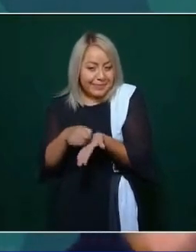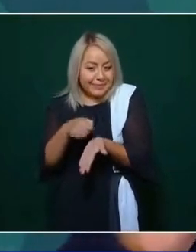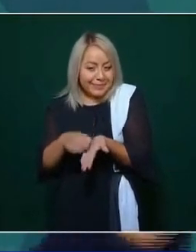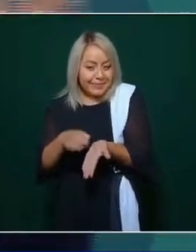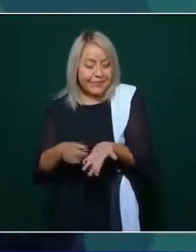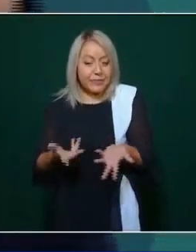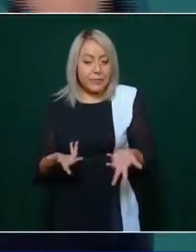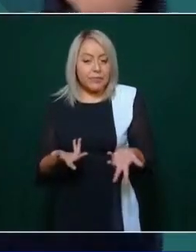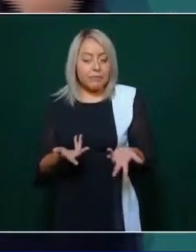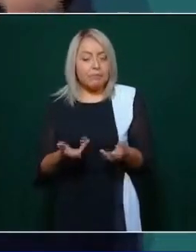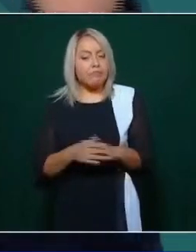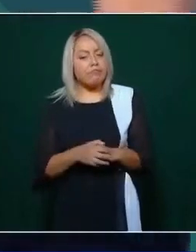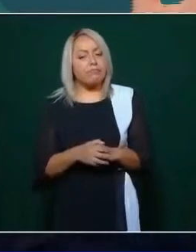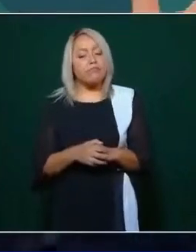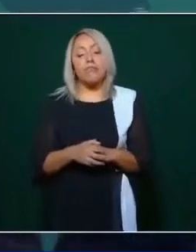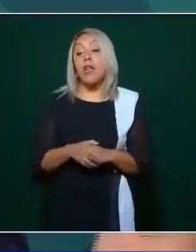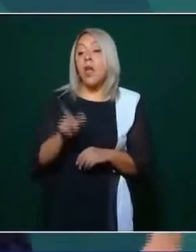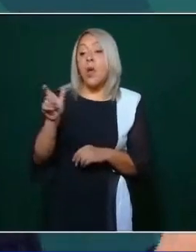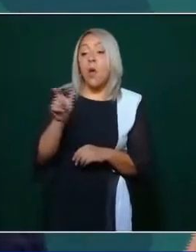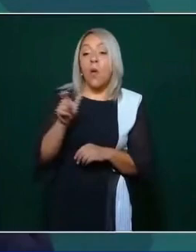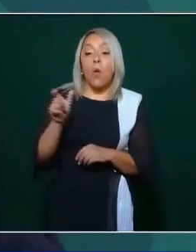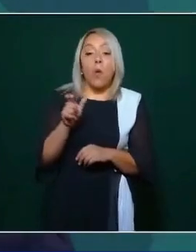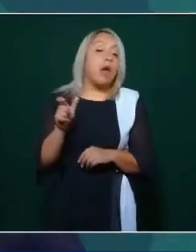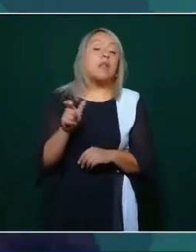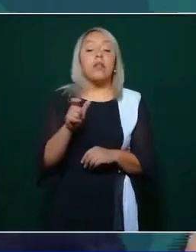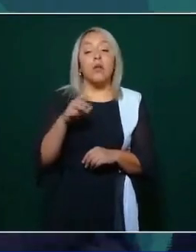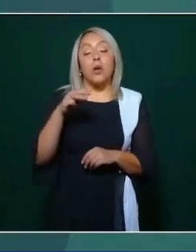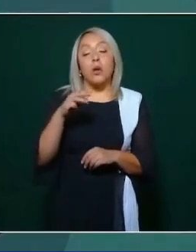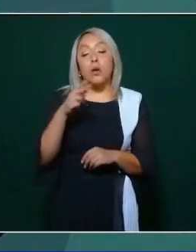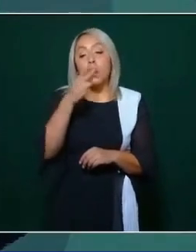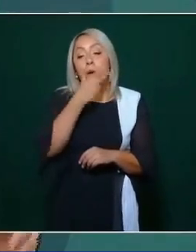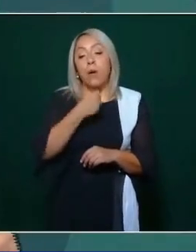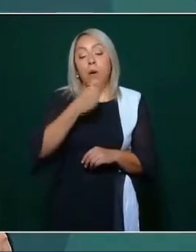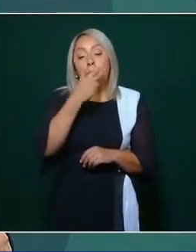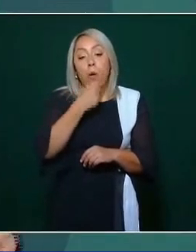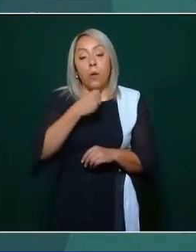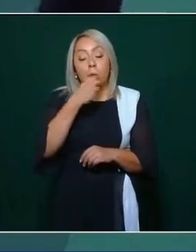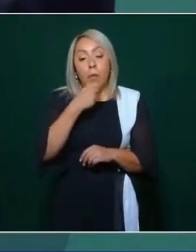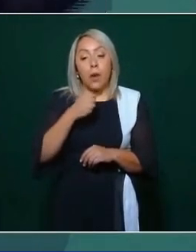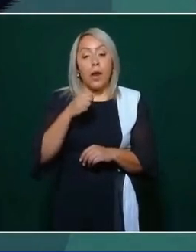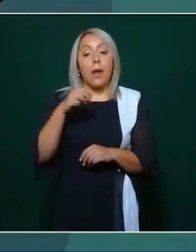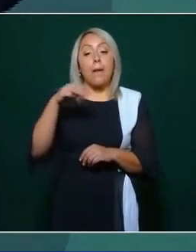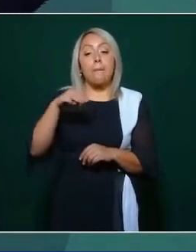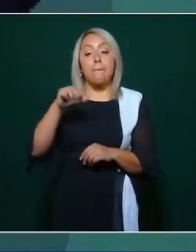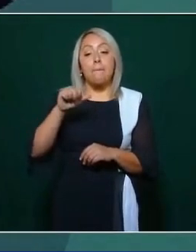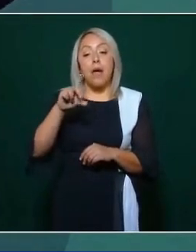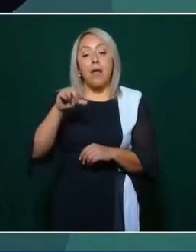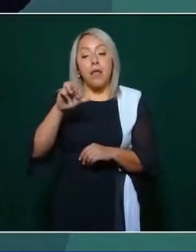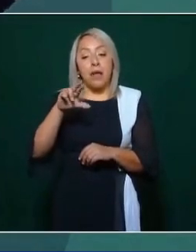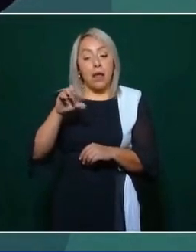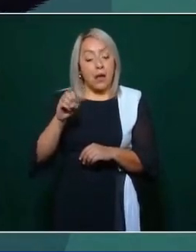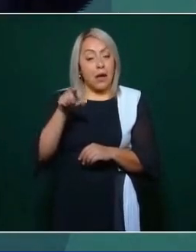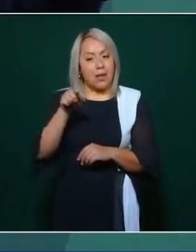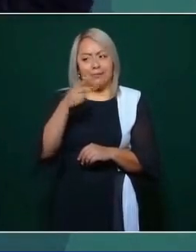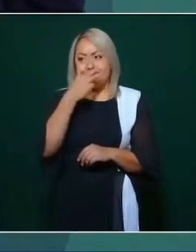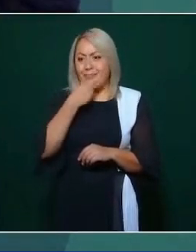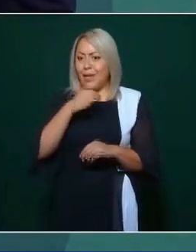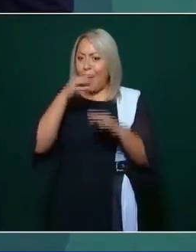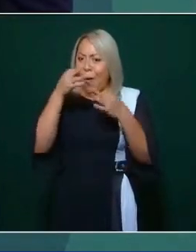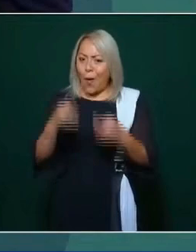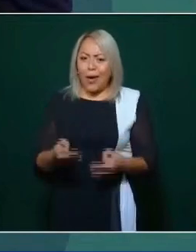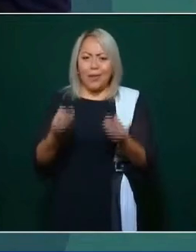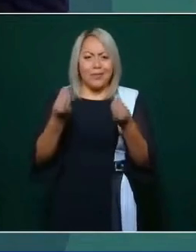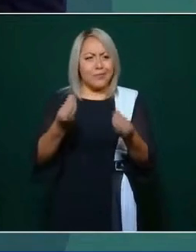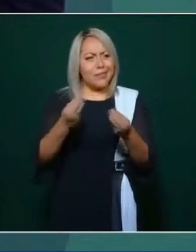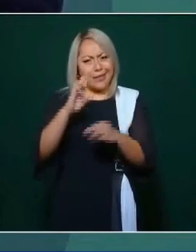Madero era un auténtico demócrata pero se adelantó completamente a su tiempo